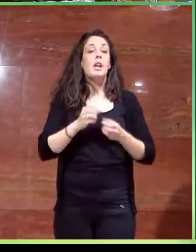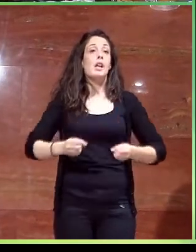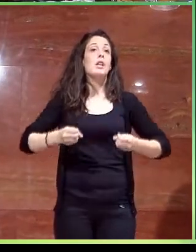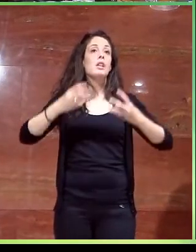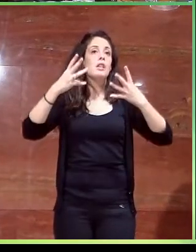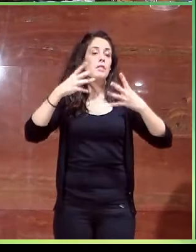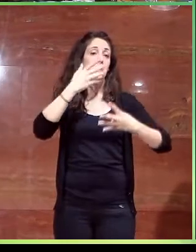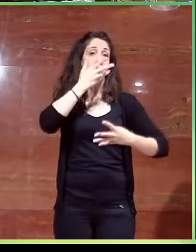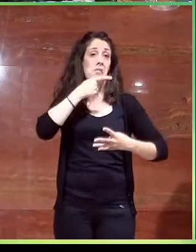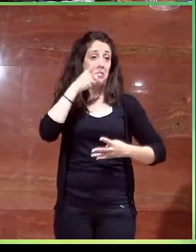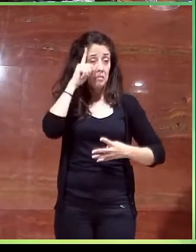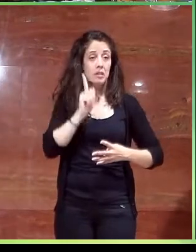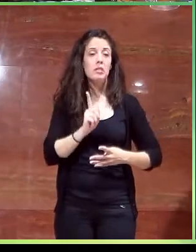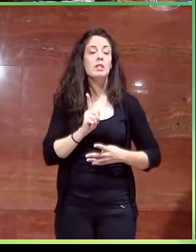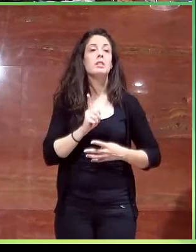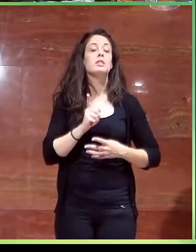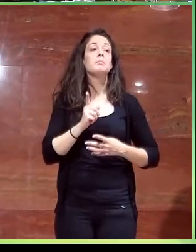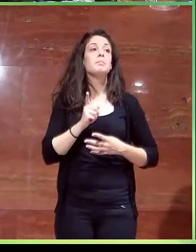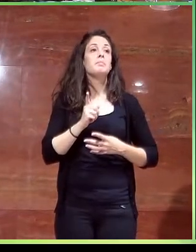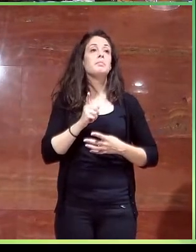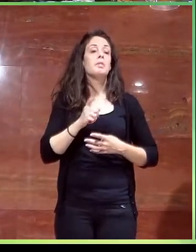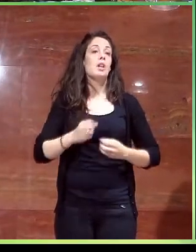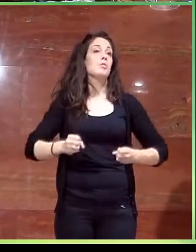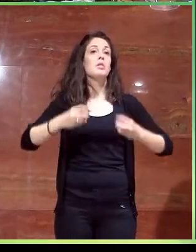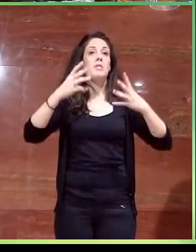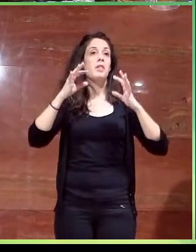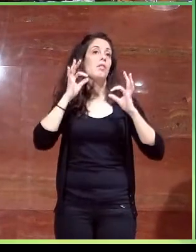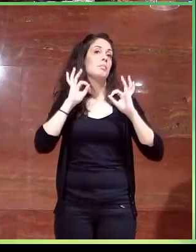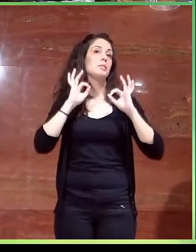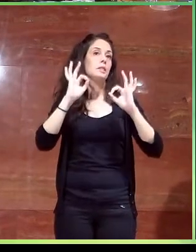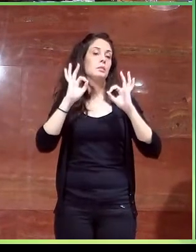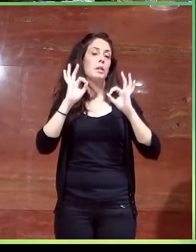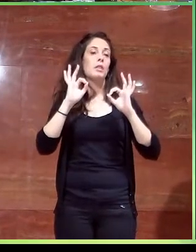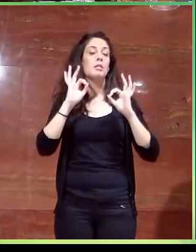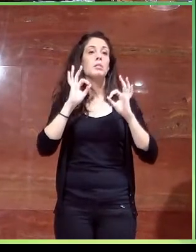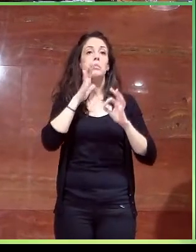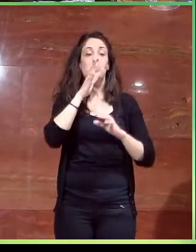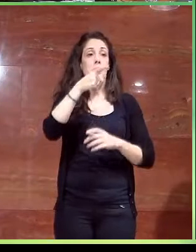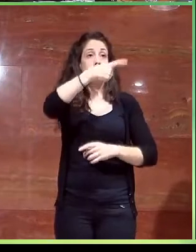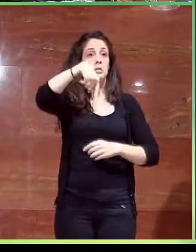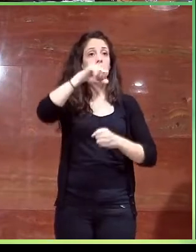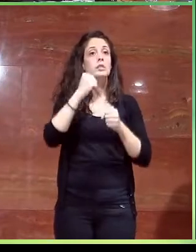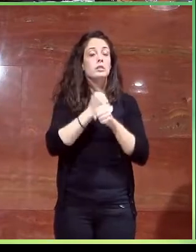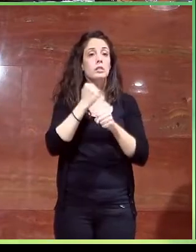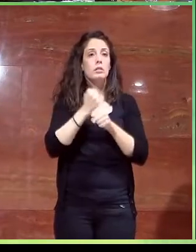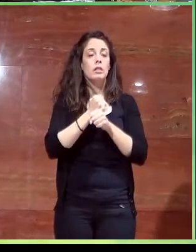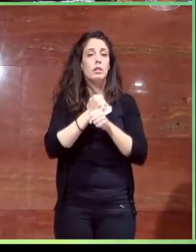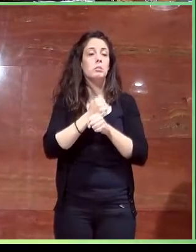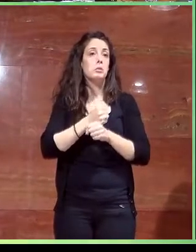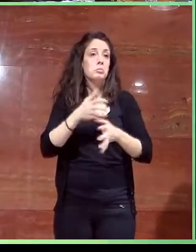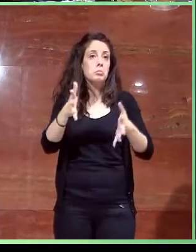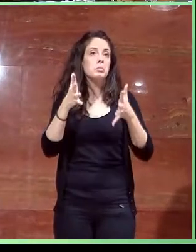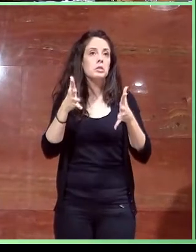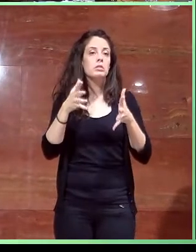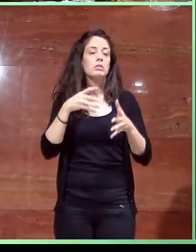no sé si lo conocéis, es un edificio muy singular y a nosotros los que trabajamos allí nos encanta, nos